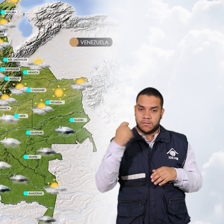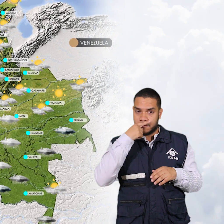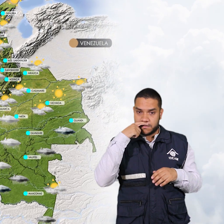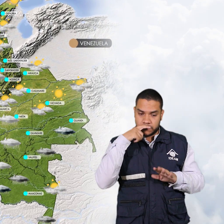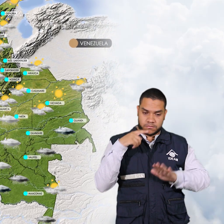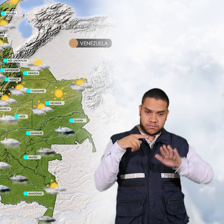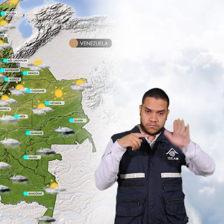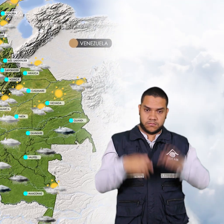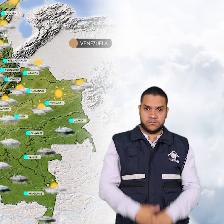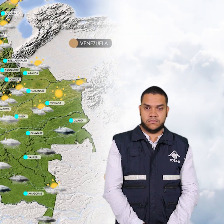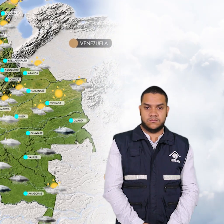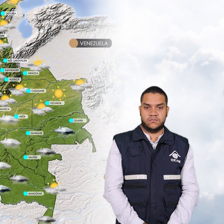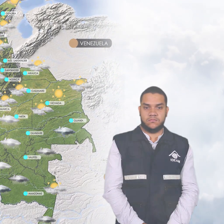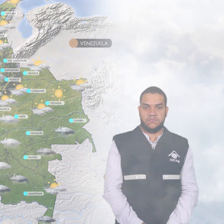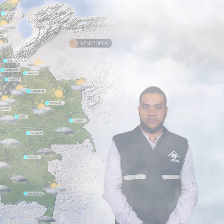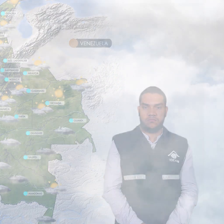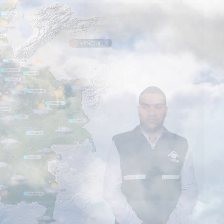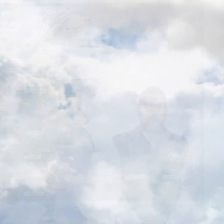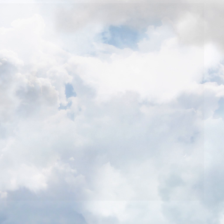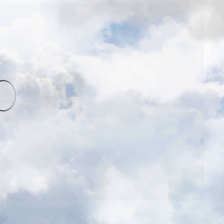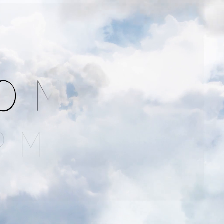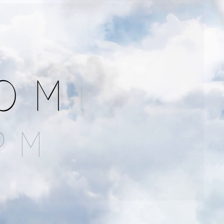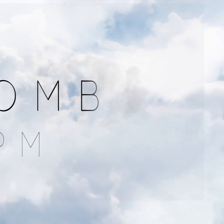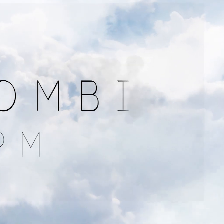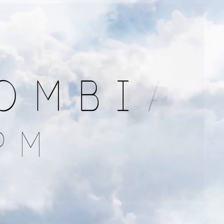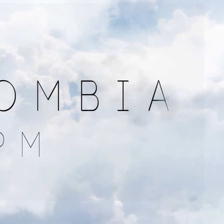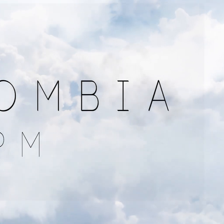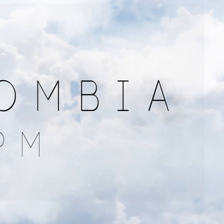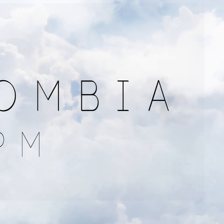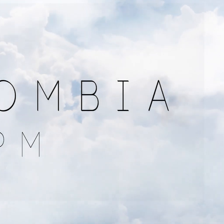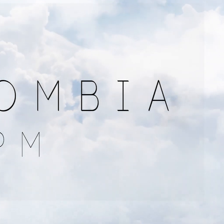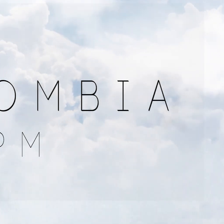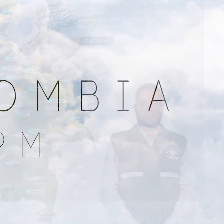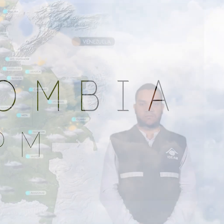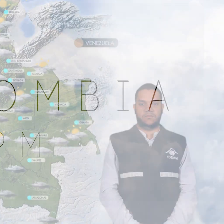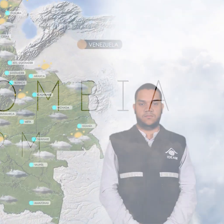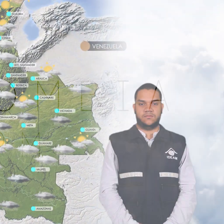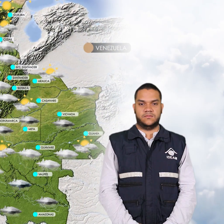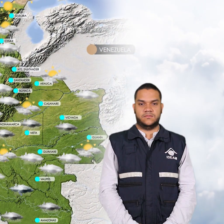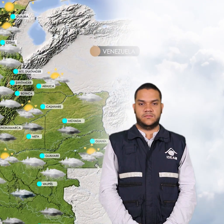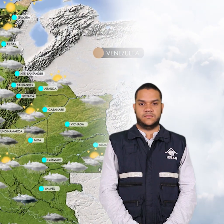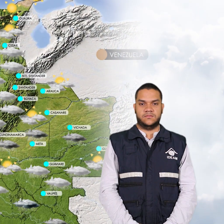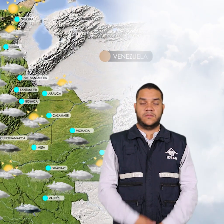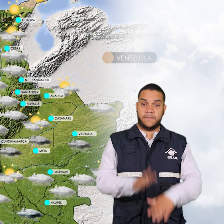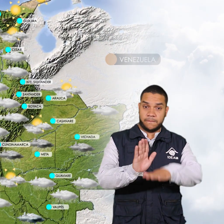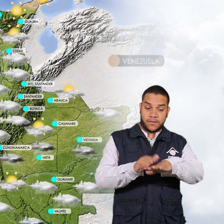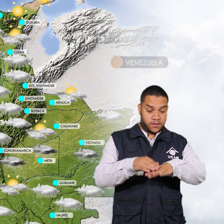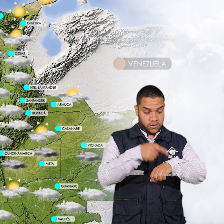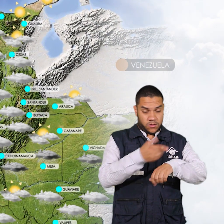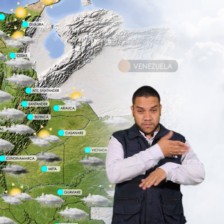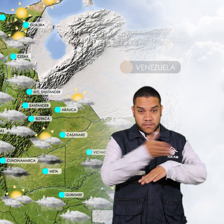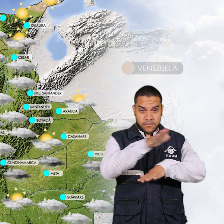en horas de la tarde